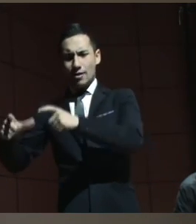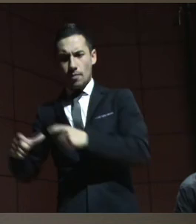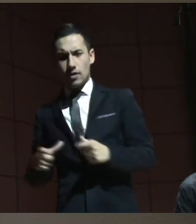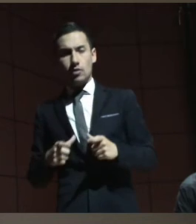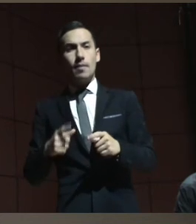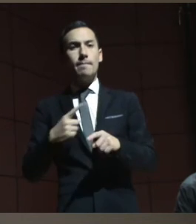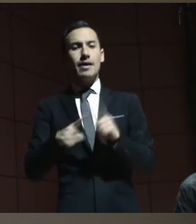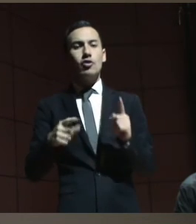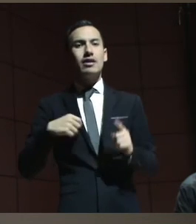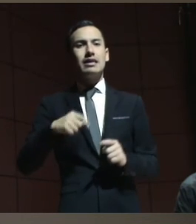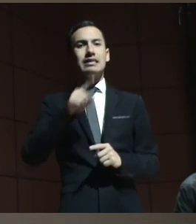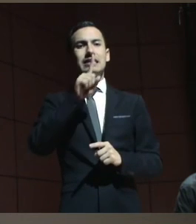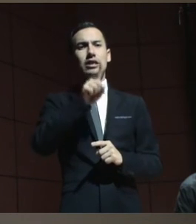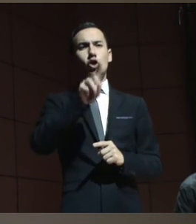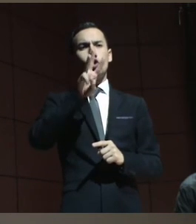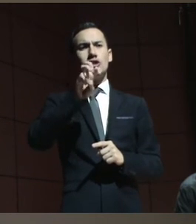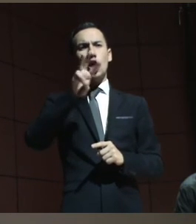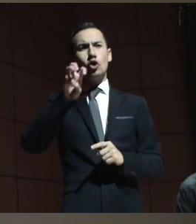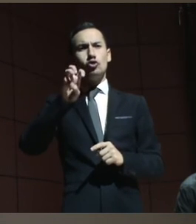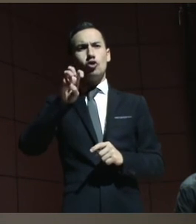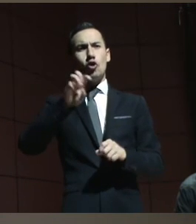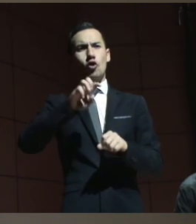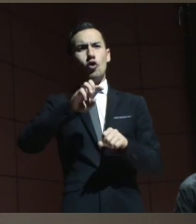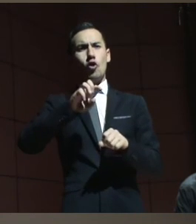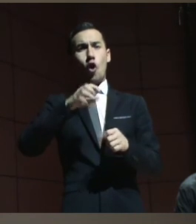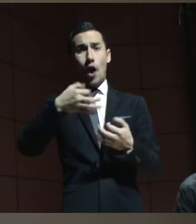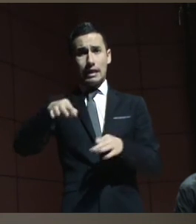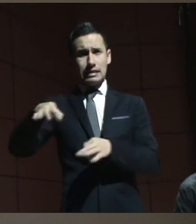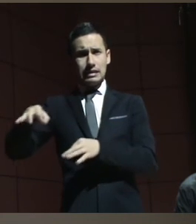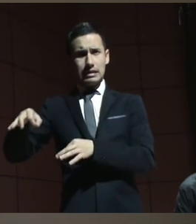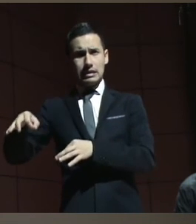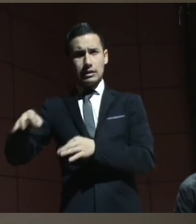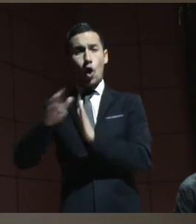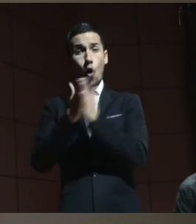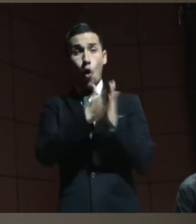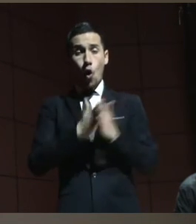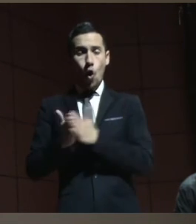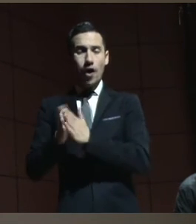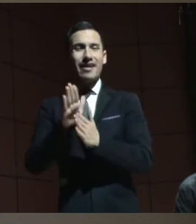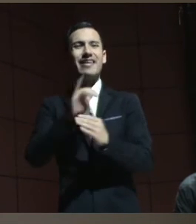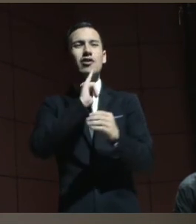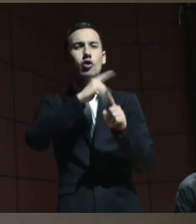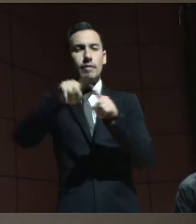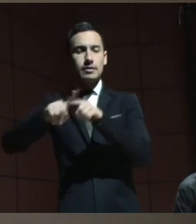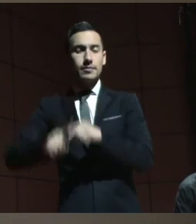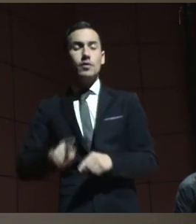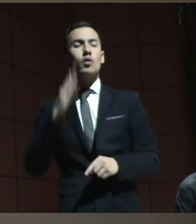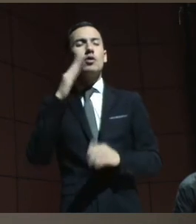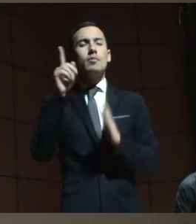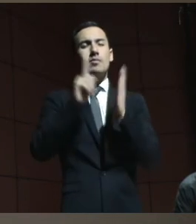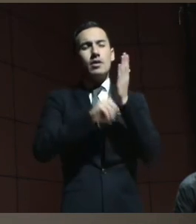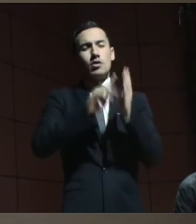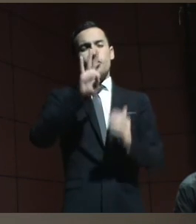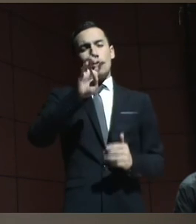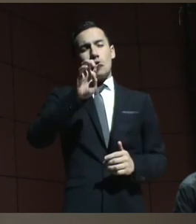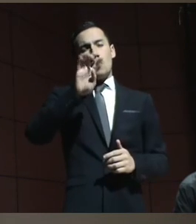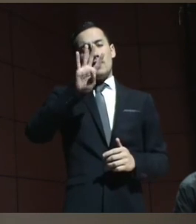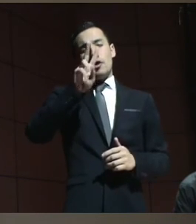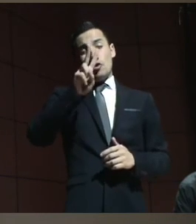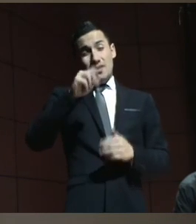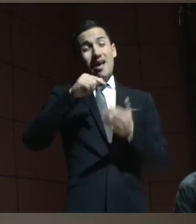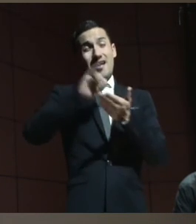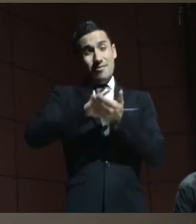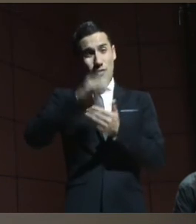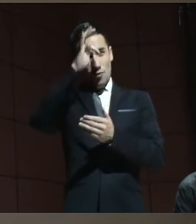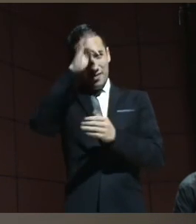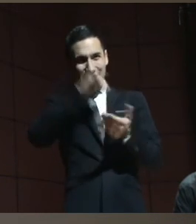188 obras en distintos idiomas fue a la internación en 1942 en este mismo hospital que